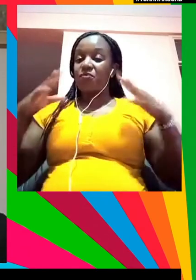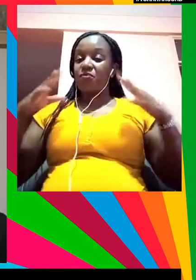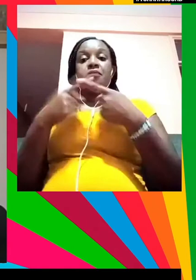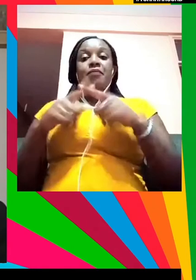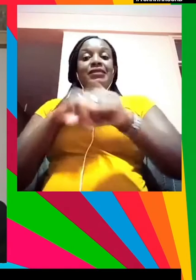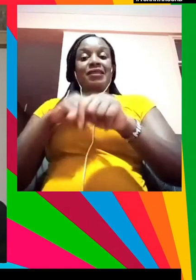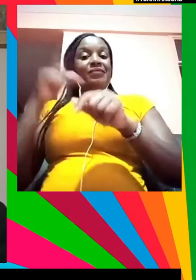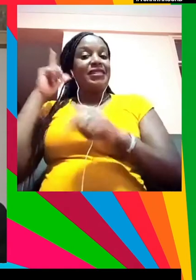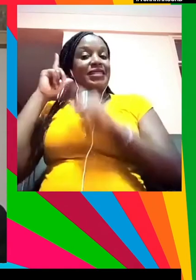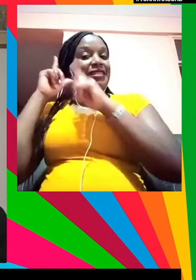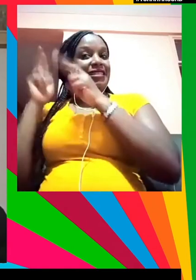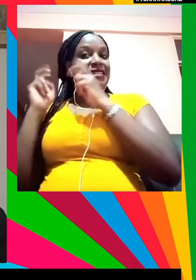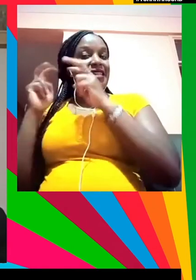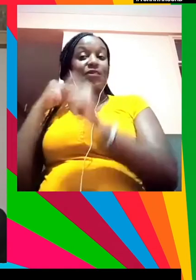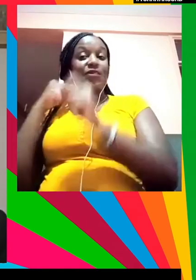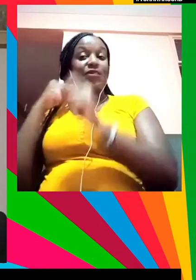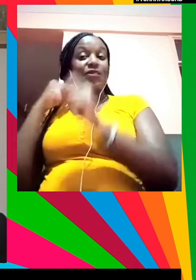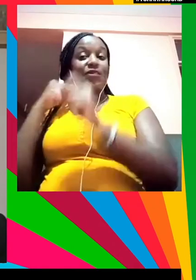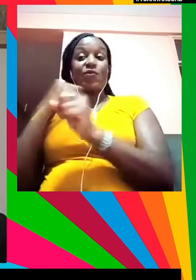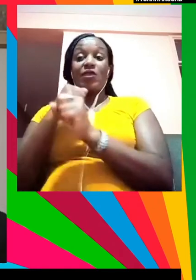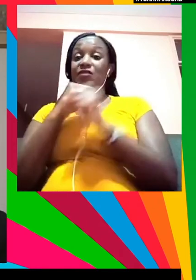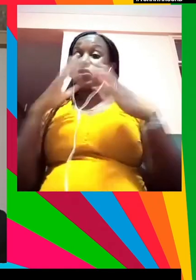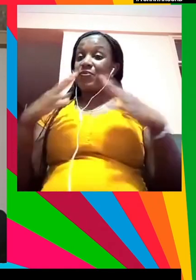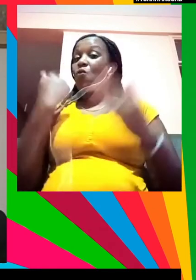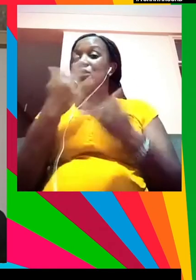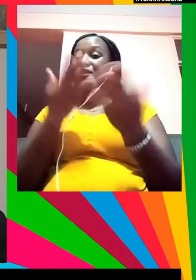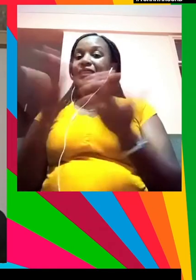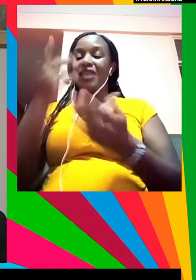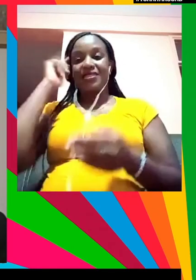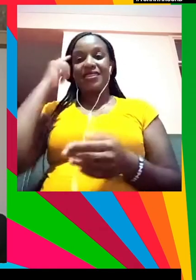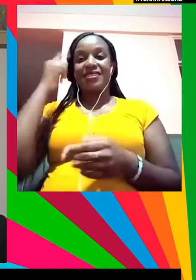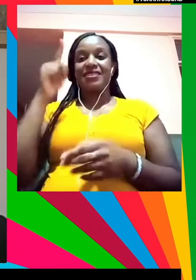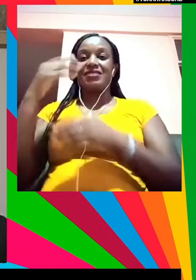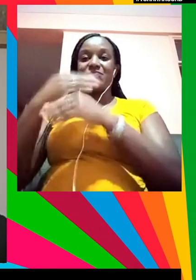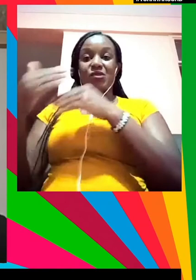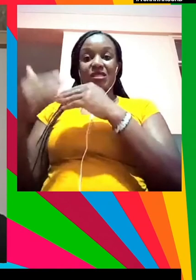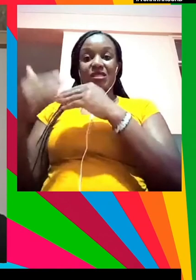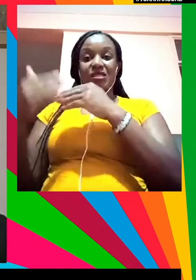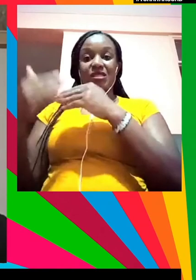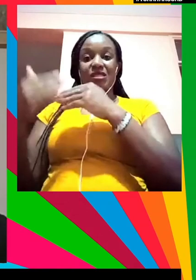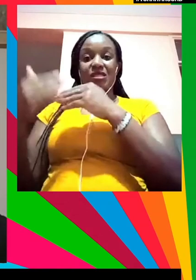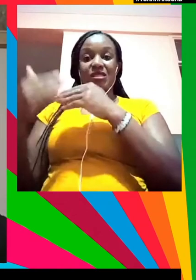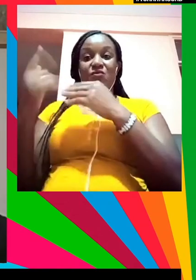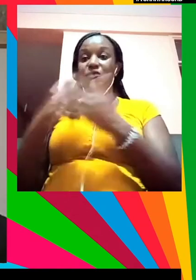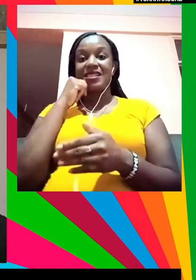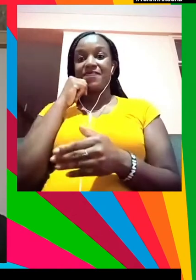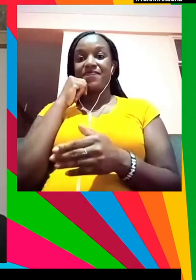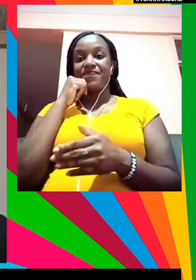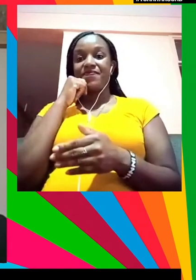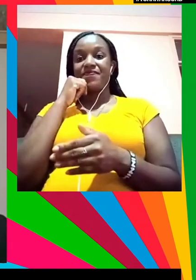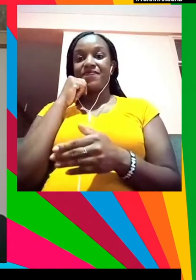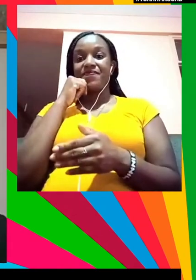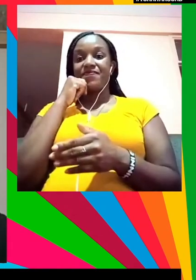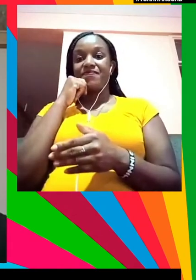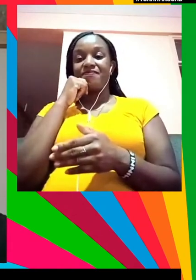a la que servimos y creo que eso también tiene que ver con lo que decía Lisa sobre la importancia